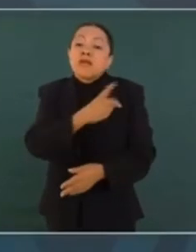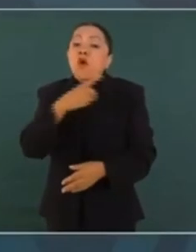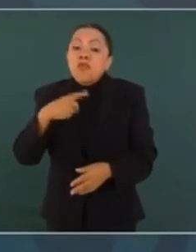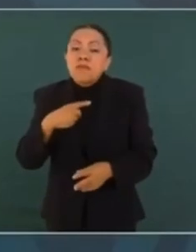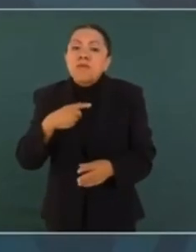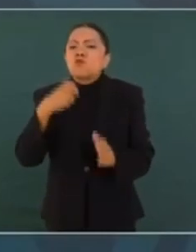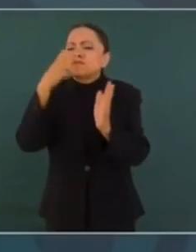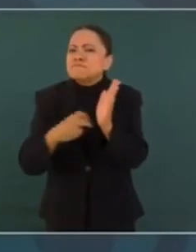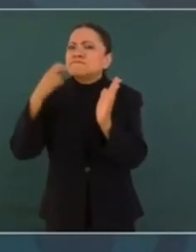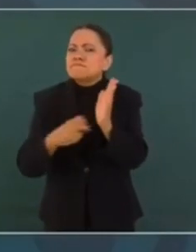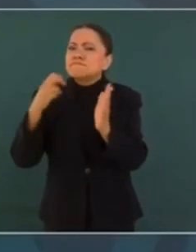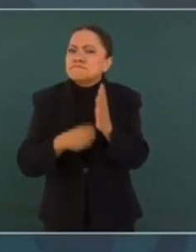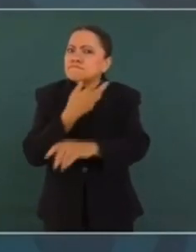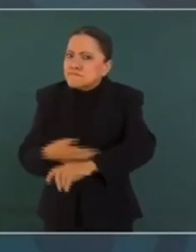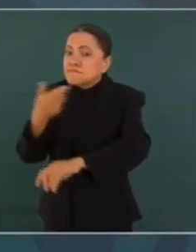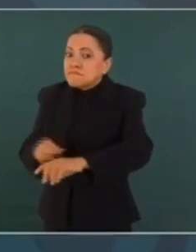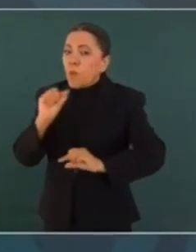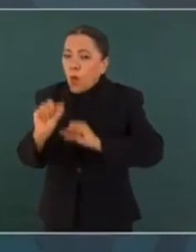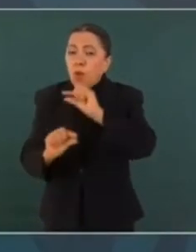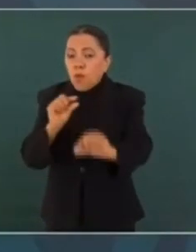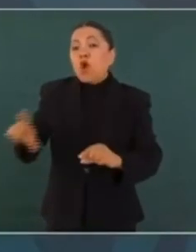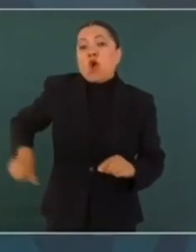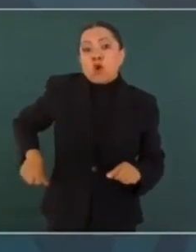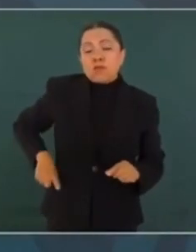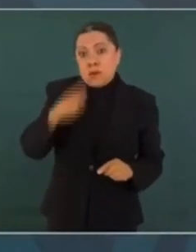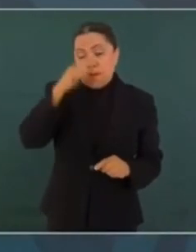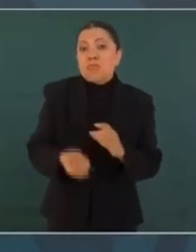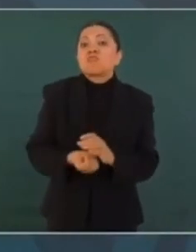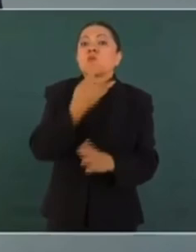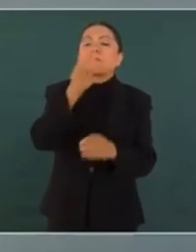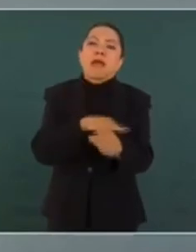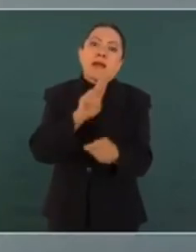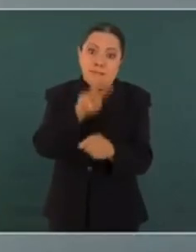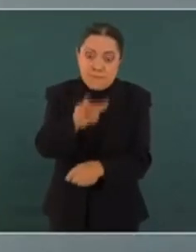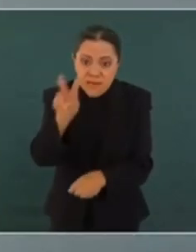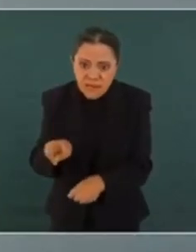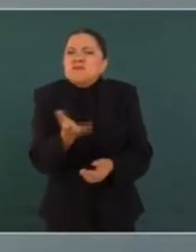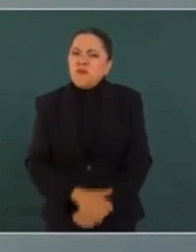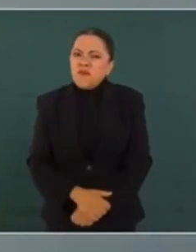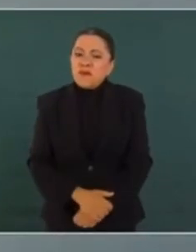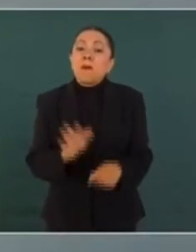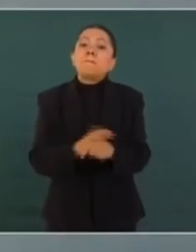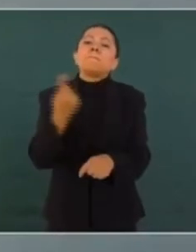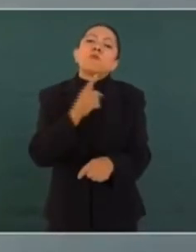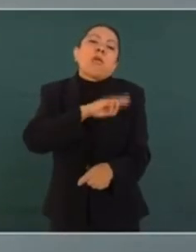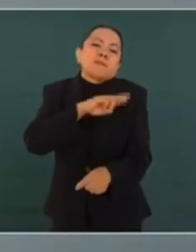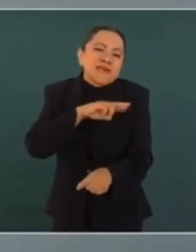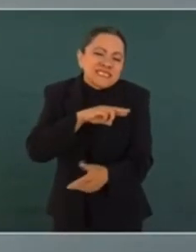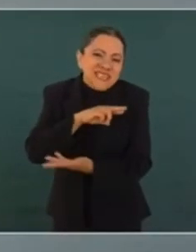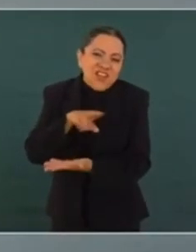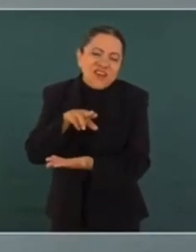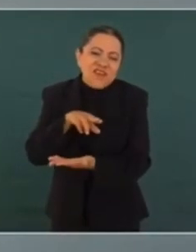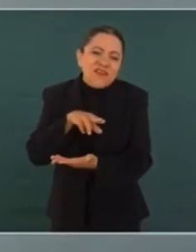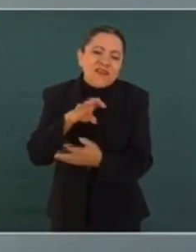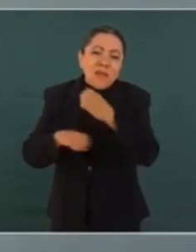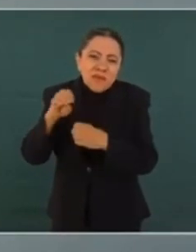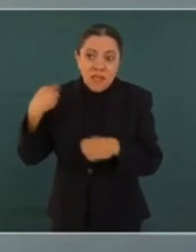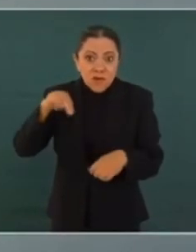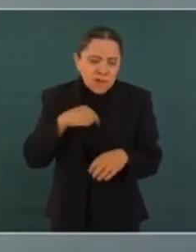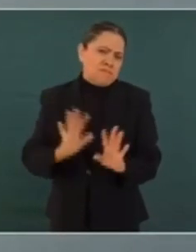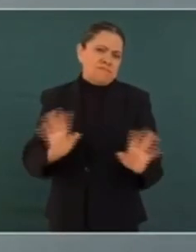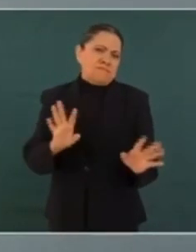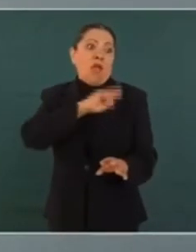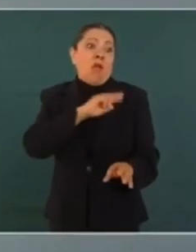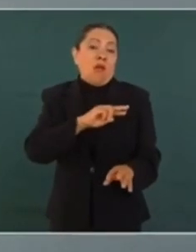ajustando el gobierno a la nueva realidad. ¿Por qué crearon esto? Por las privatizaciones. Nosotros ya no vamos a